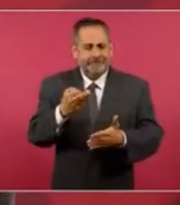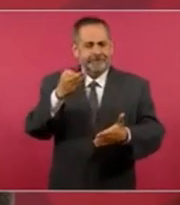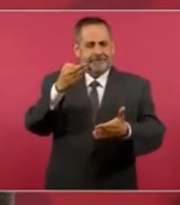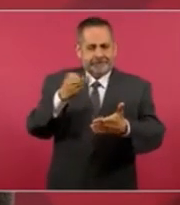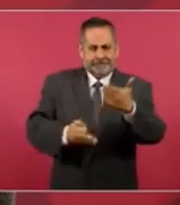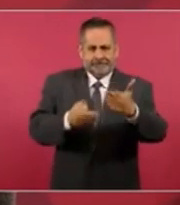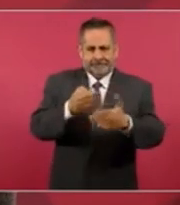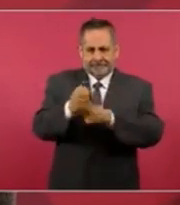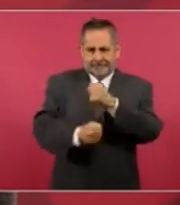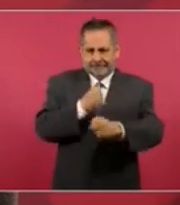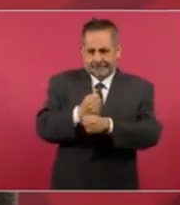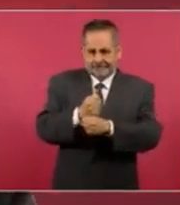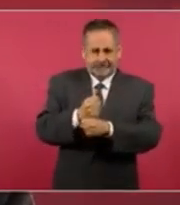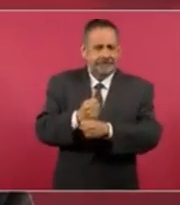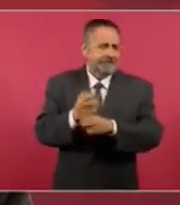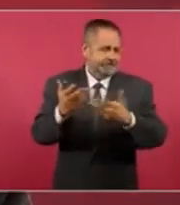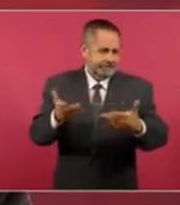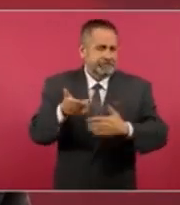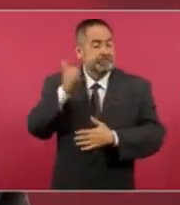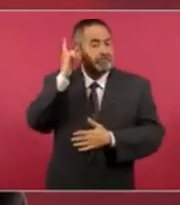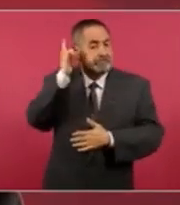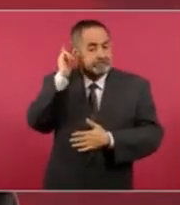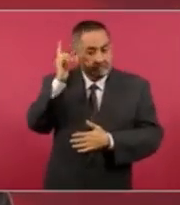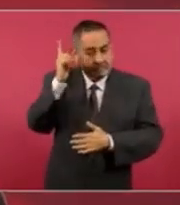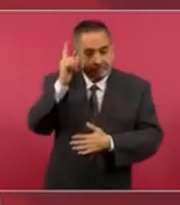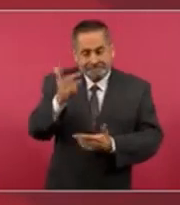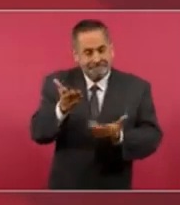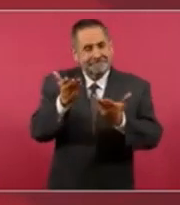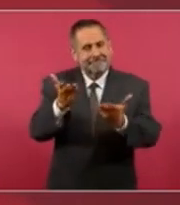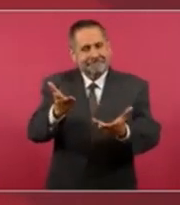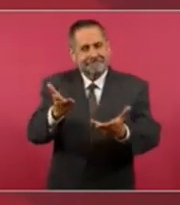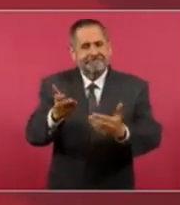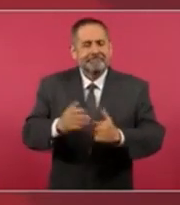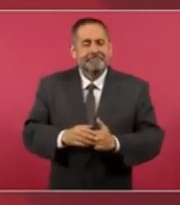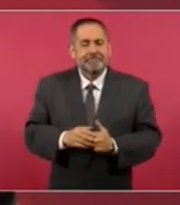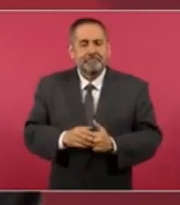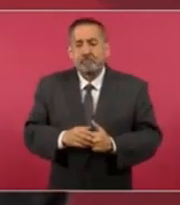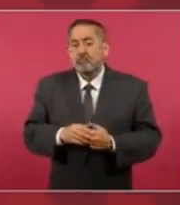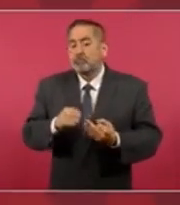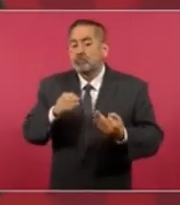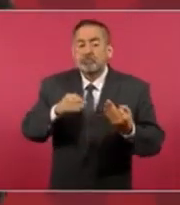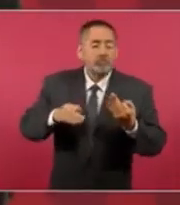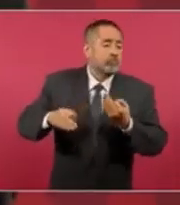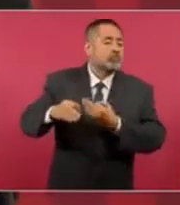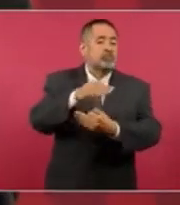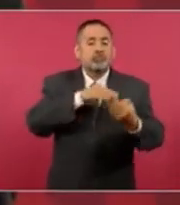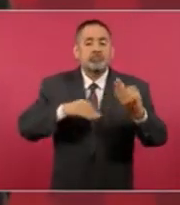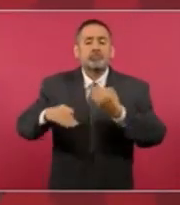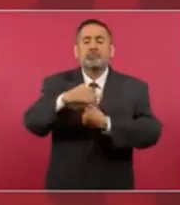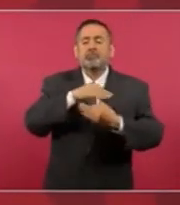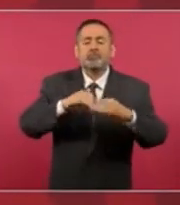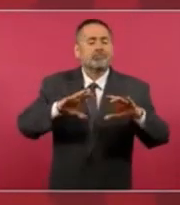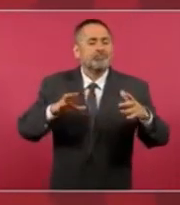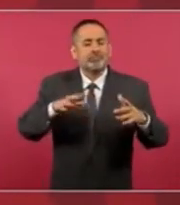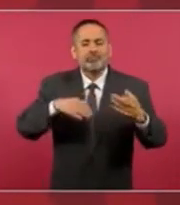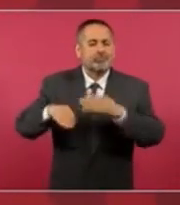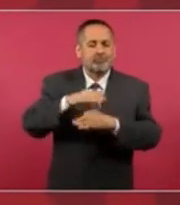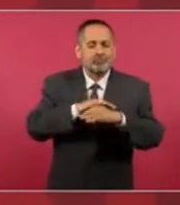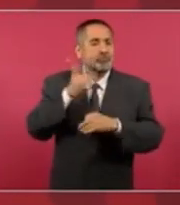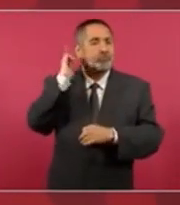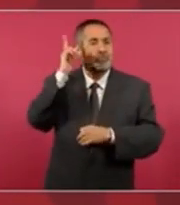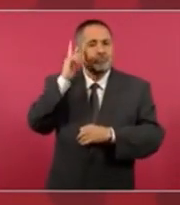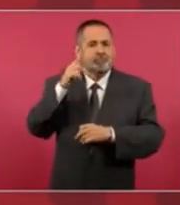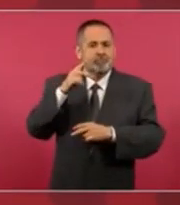y deseo que a todas, a todos nos vaya